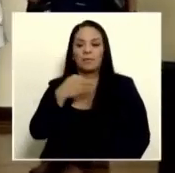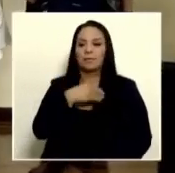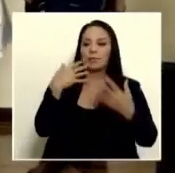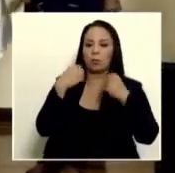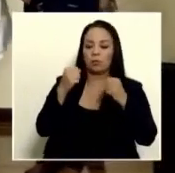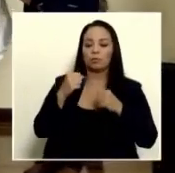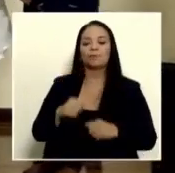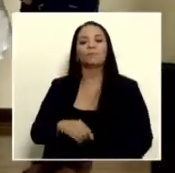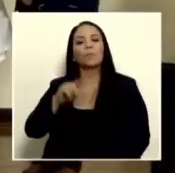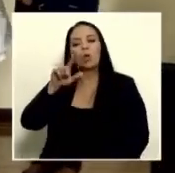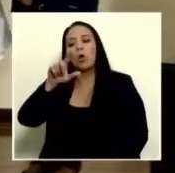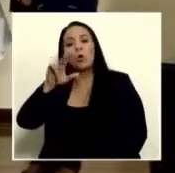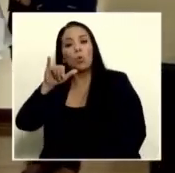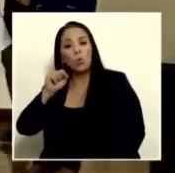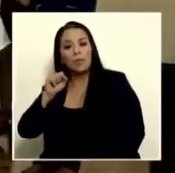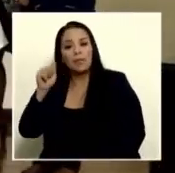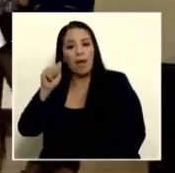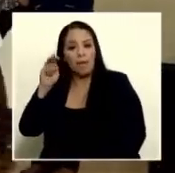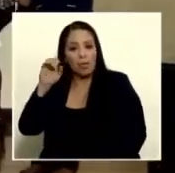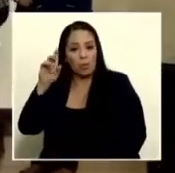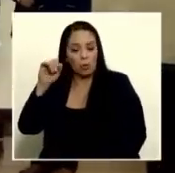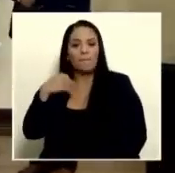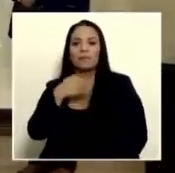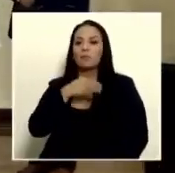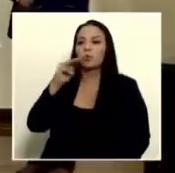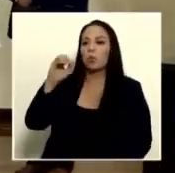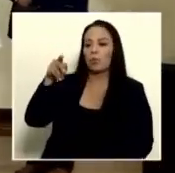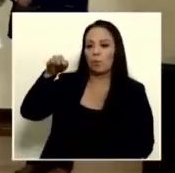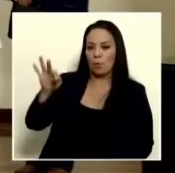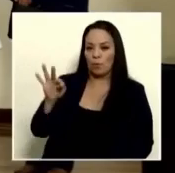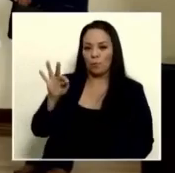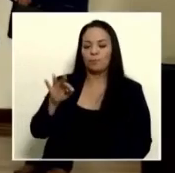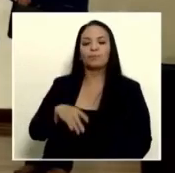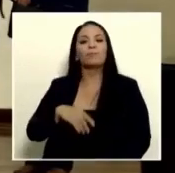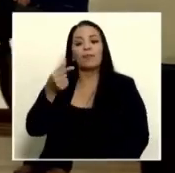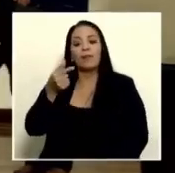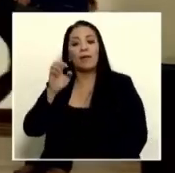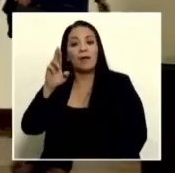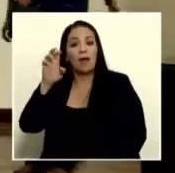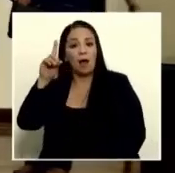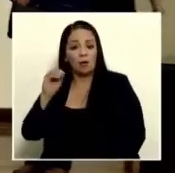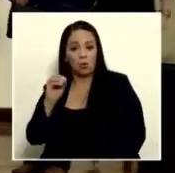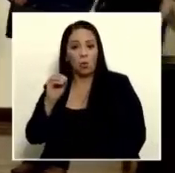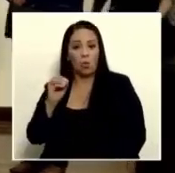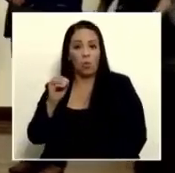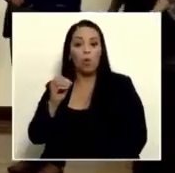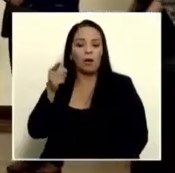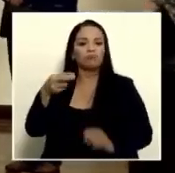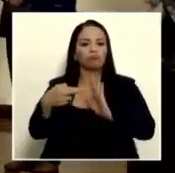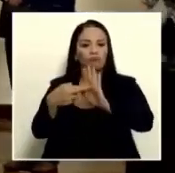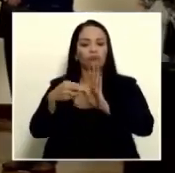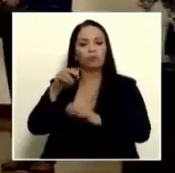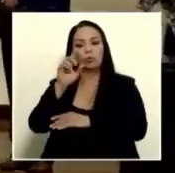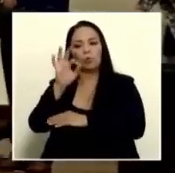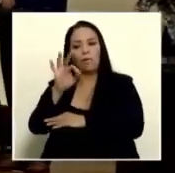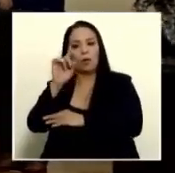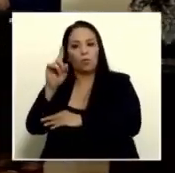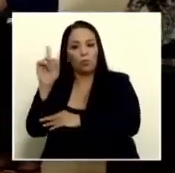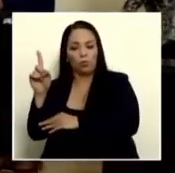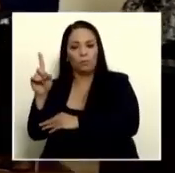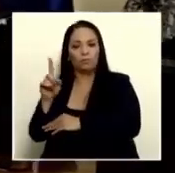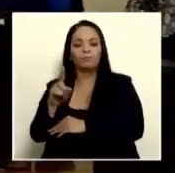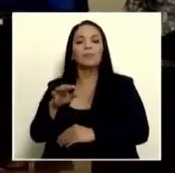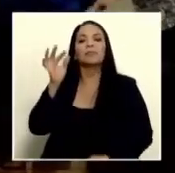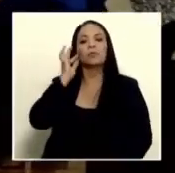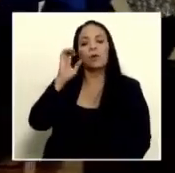Luis Amador, ministro del MOP, al señor Gerardo García, vocero del 911, y a la señora Elena